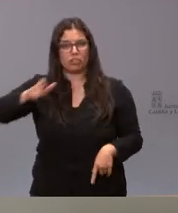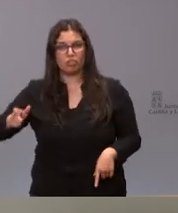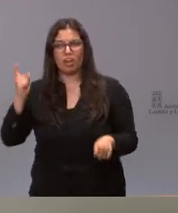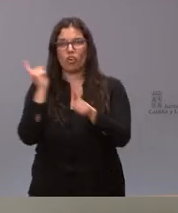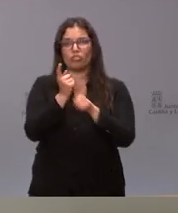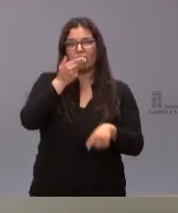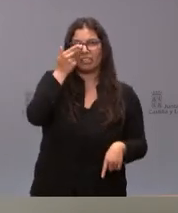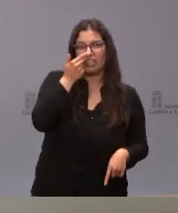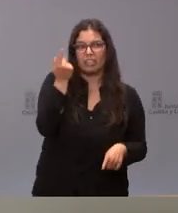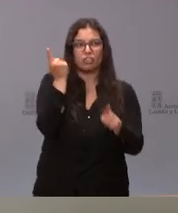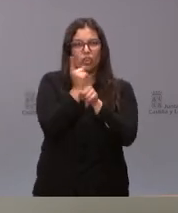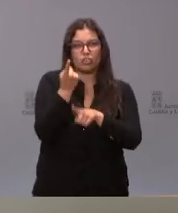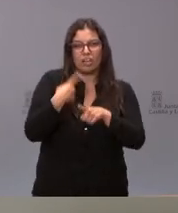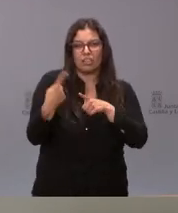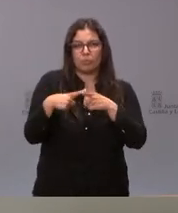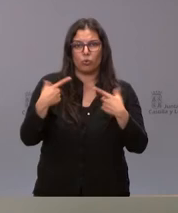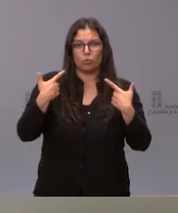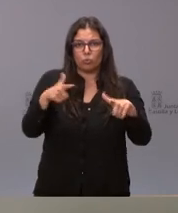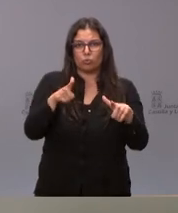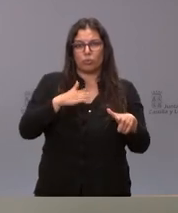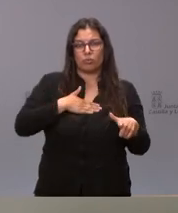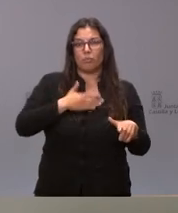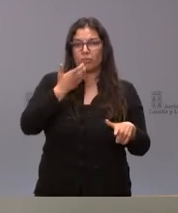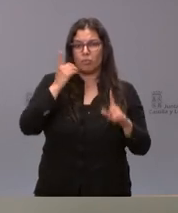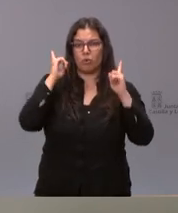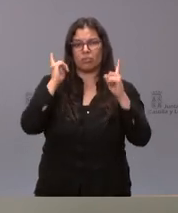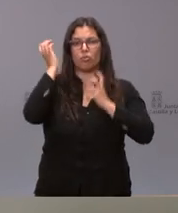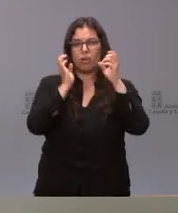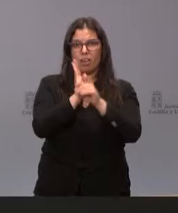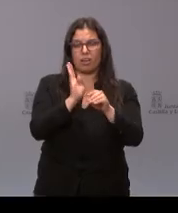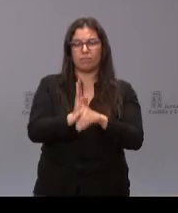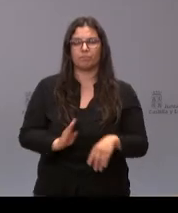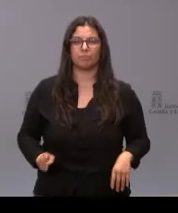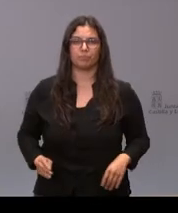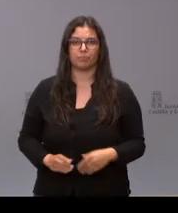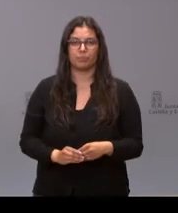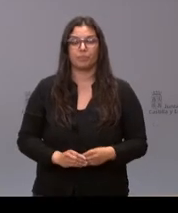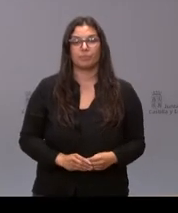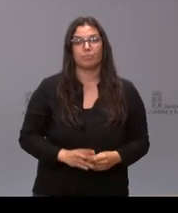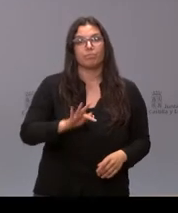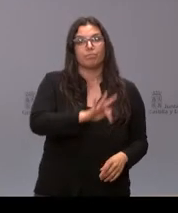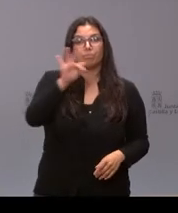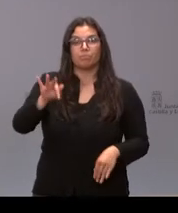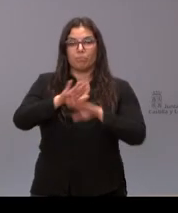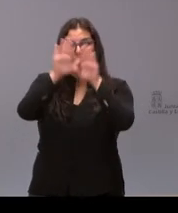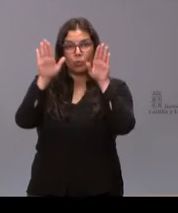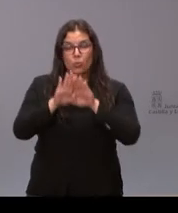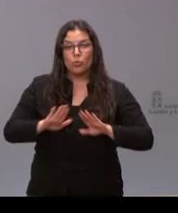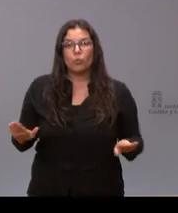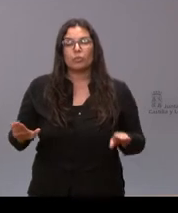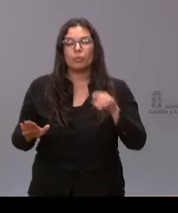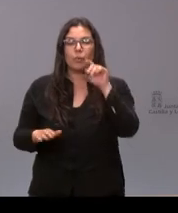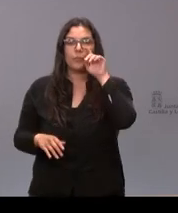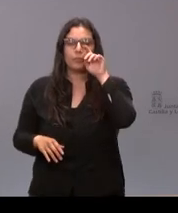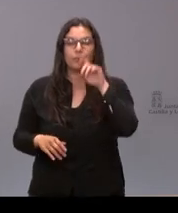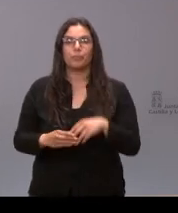intereses y contra los sectores productivos de nuestra tierra como lo está haciendo en el caso de la ganadería Y cerramos hoy este turno con Sara